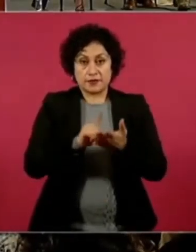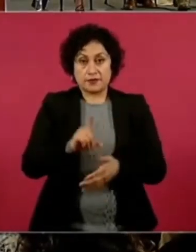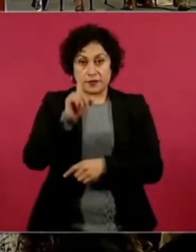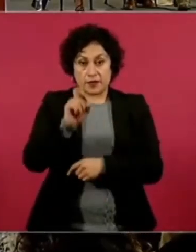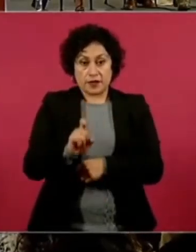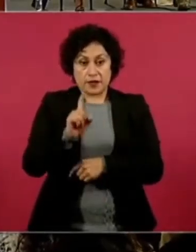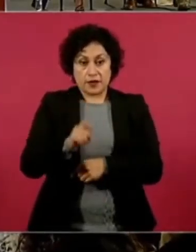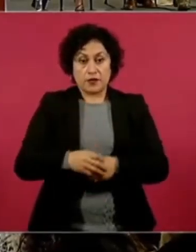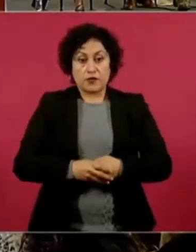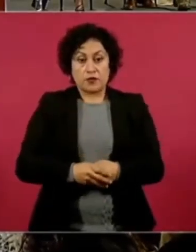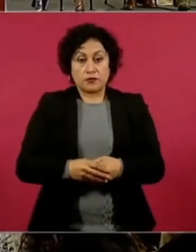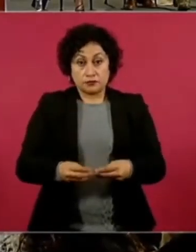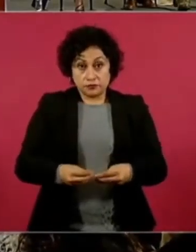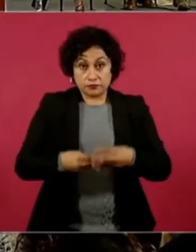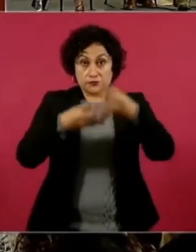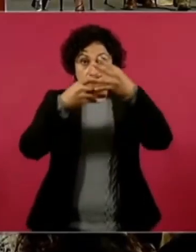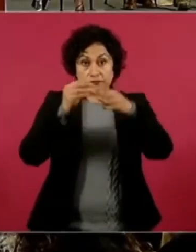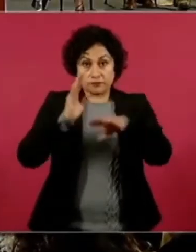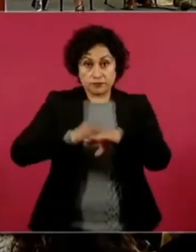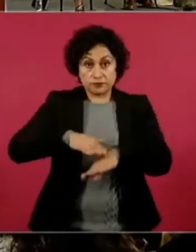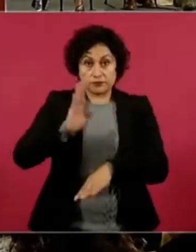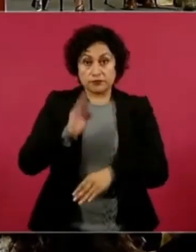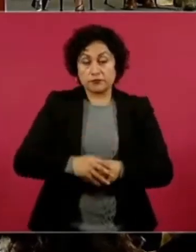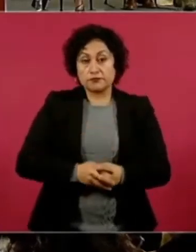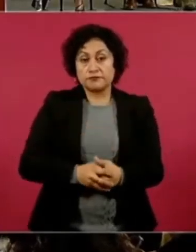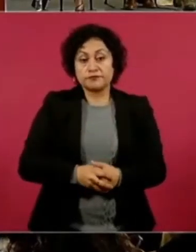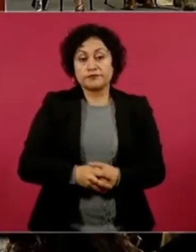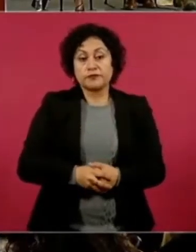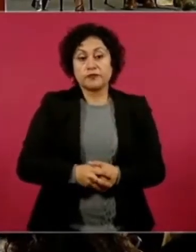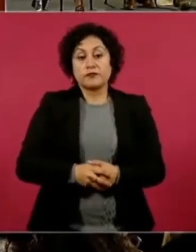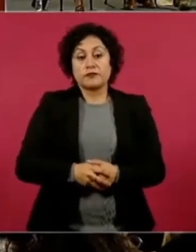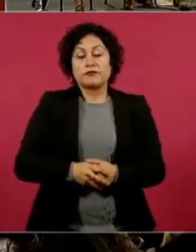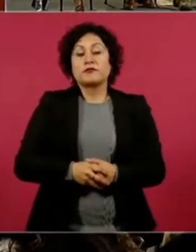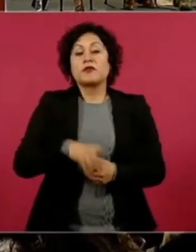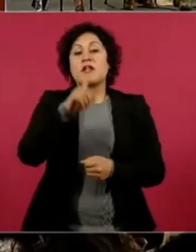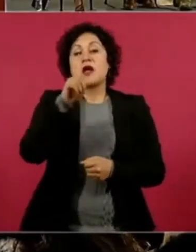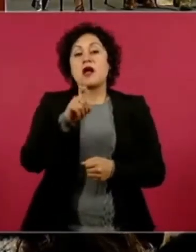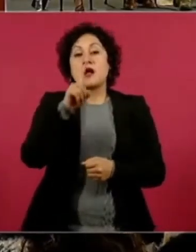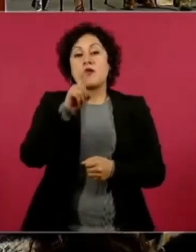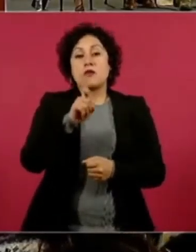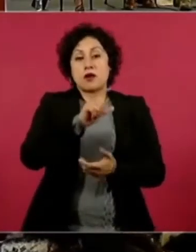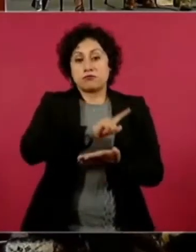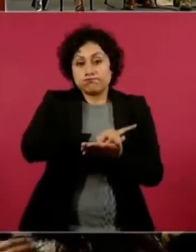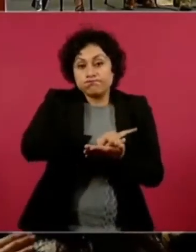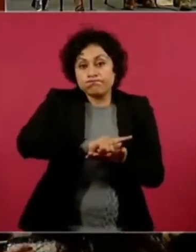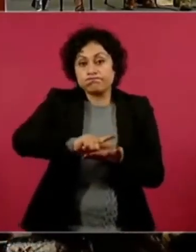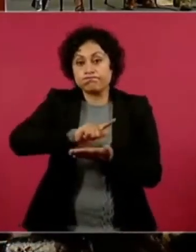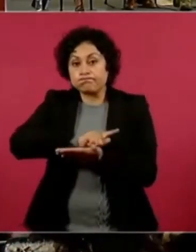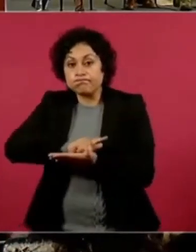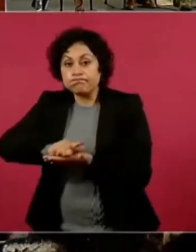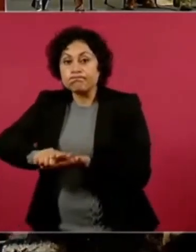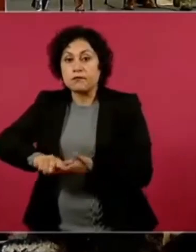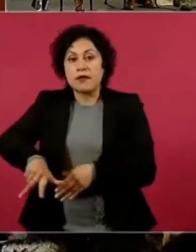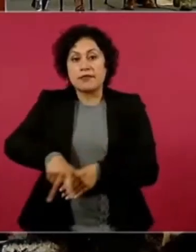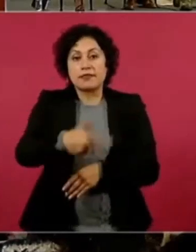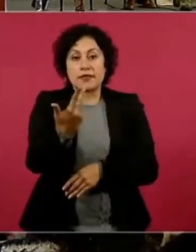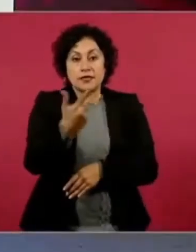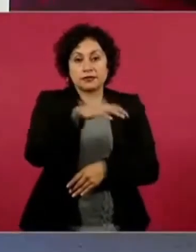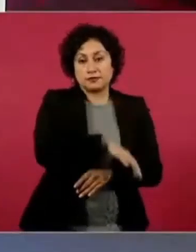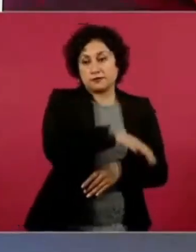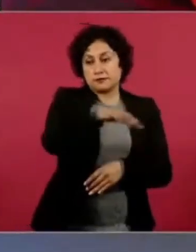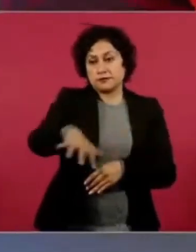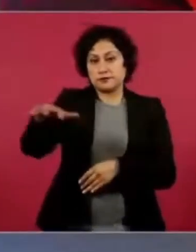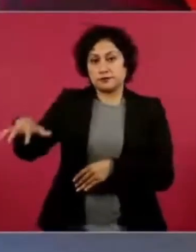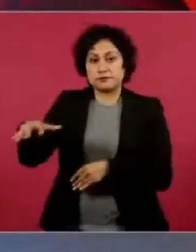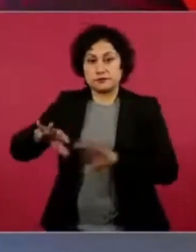potabilizadoras, 13 plantas, 58